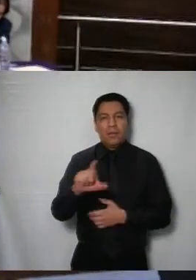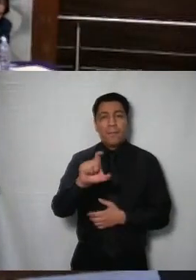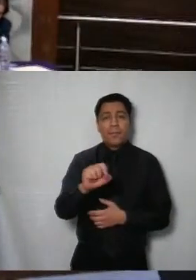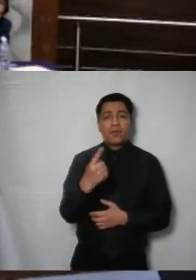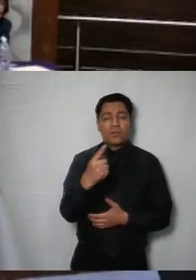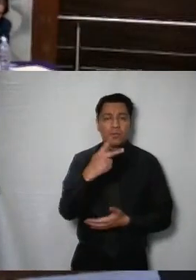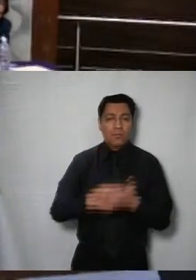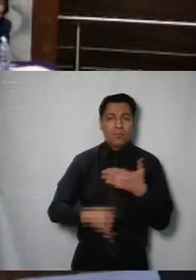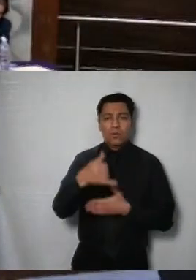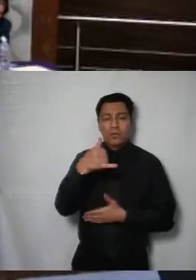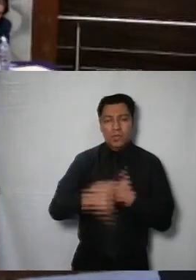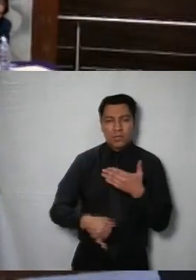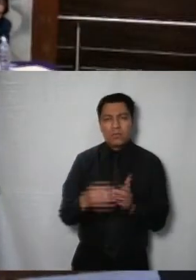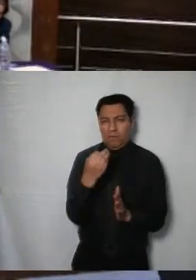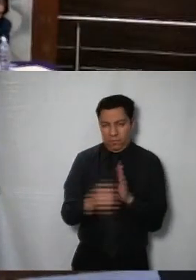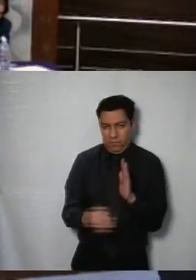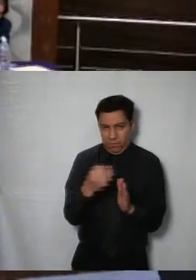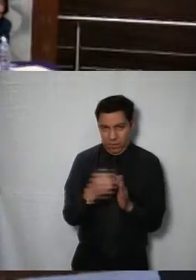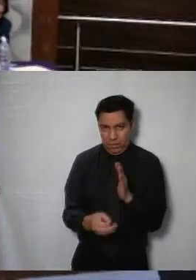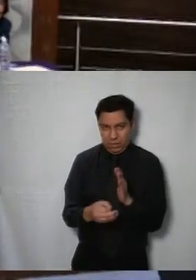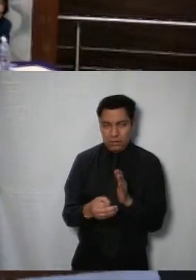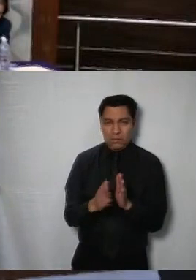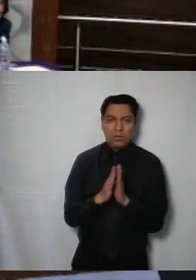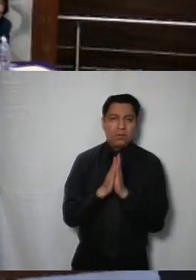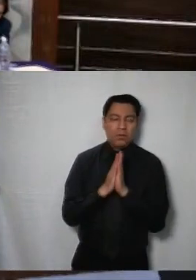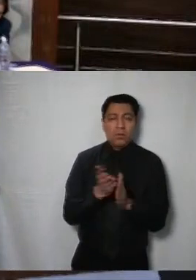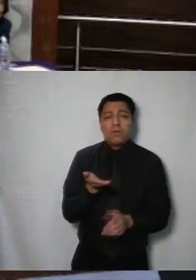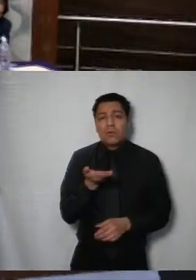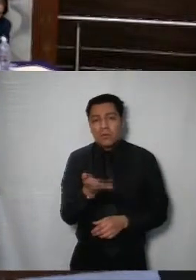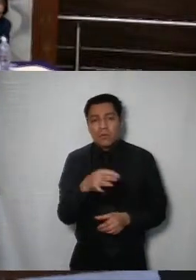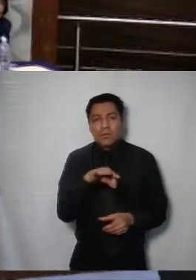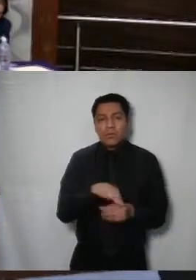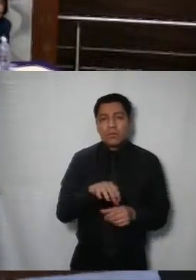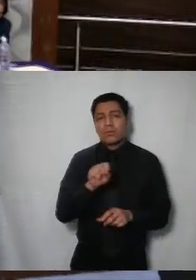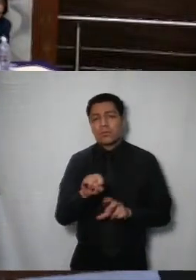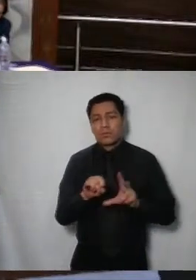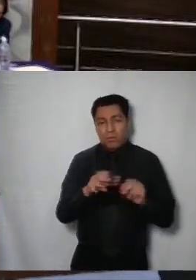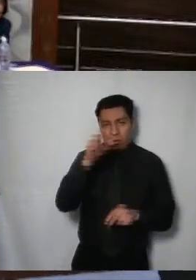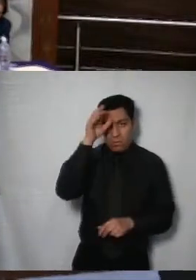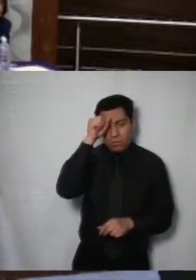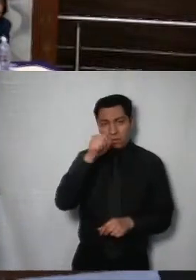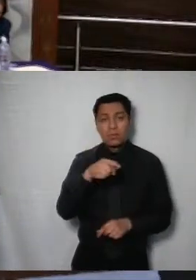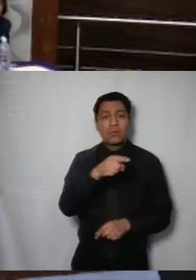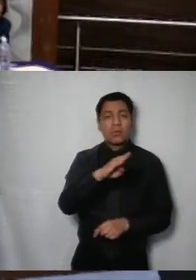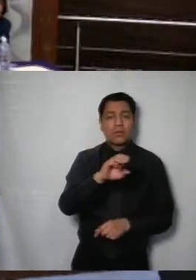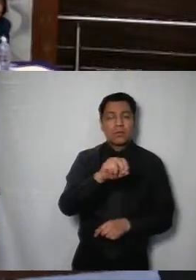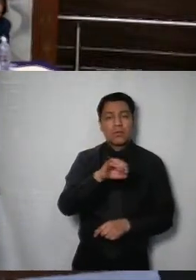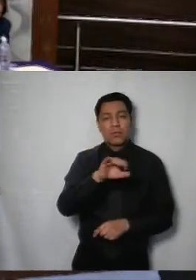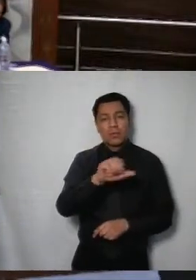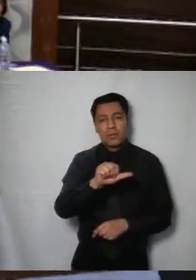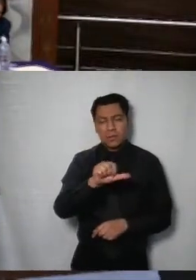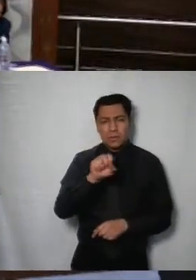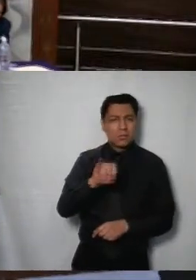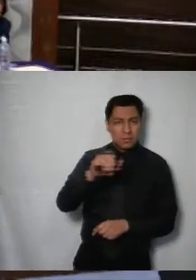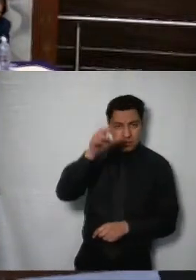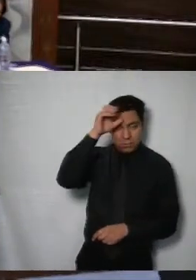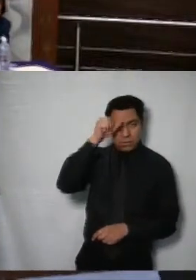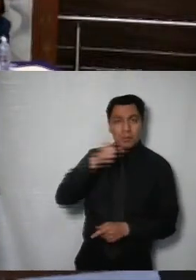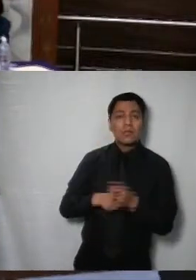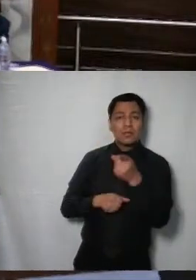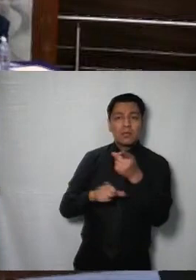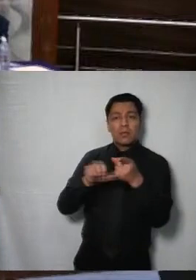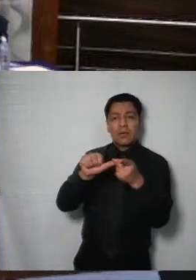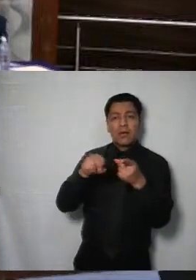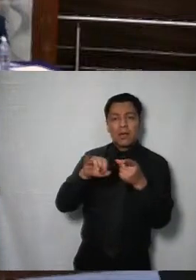proyectos de resolución restantes por lo que le solicito expresar el sentido de su voto Comisionado Bonilla A favor Comisionada Enríquez